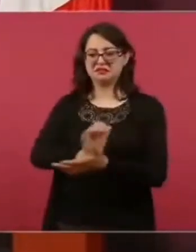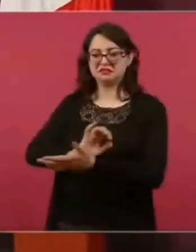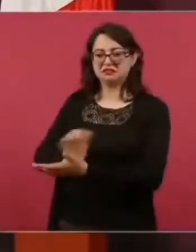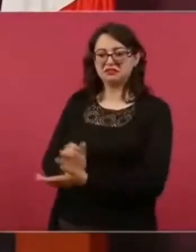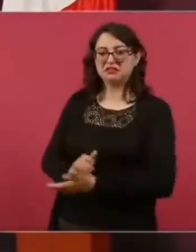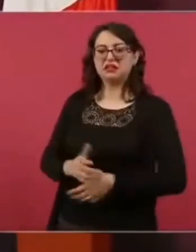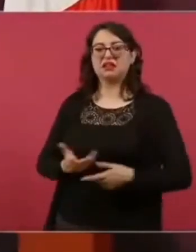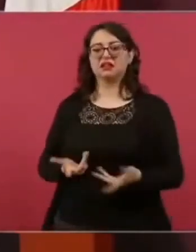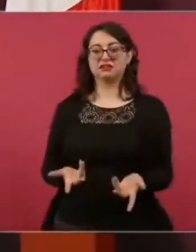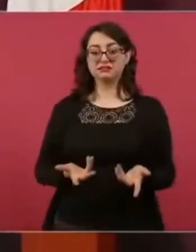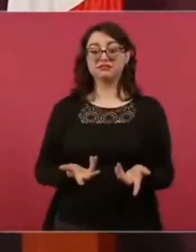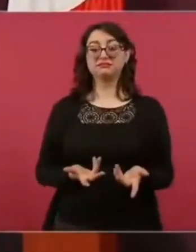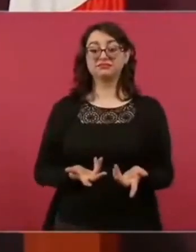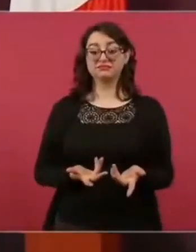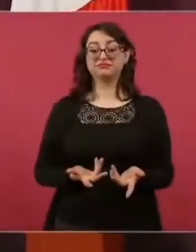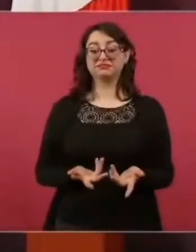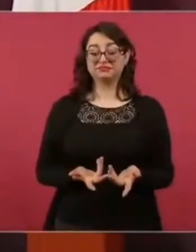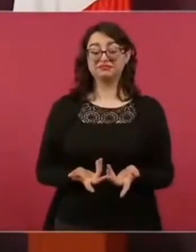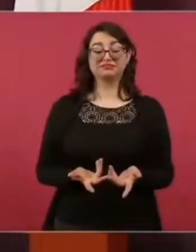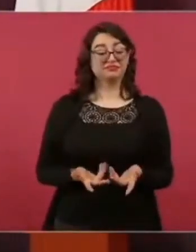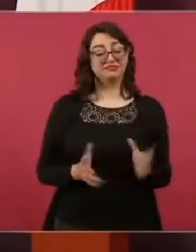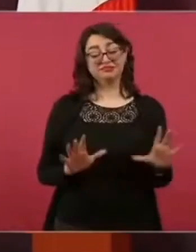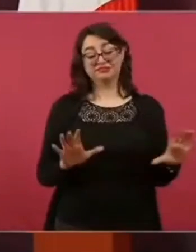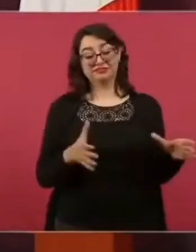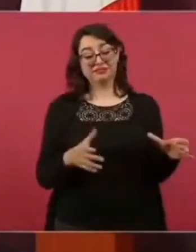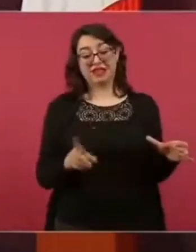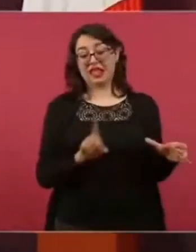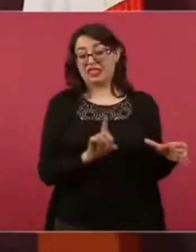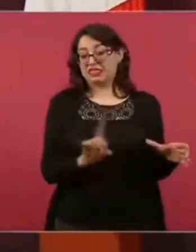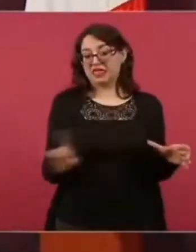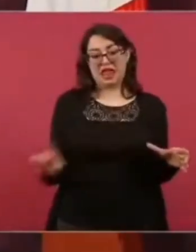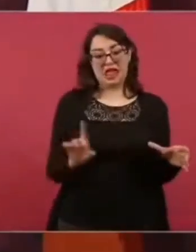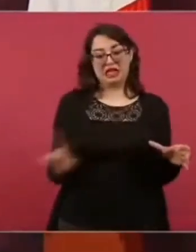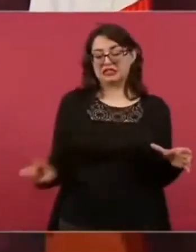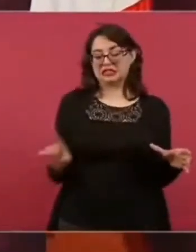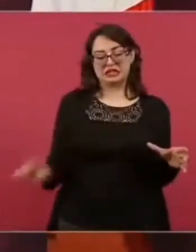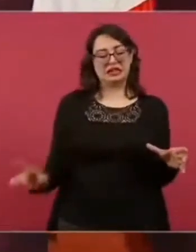como son las derechas en el mundo muy hipócritas